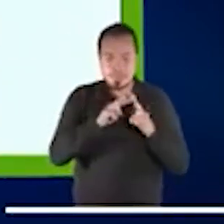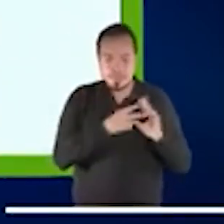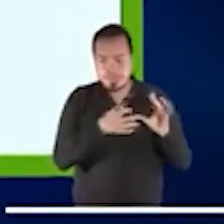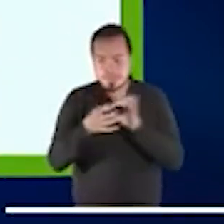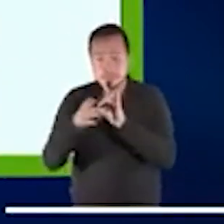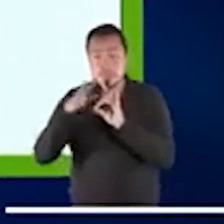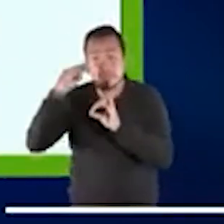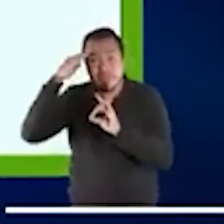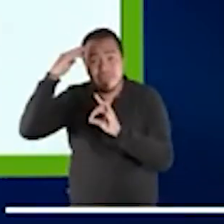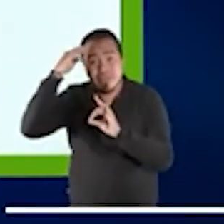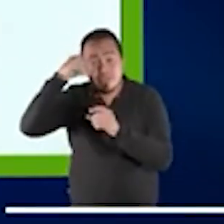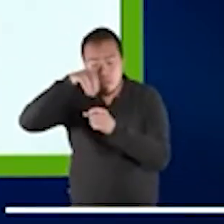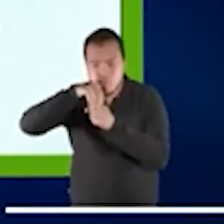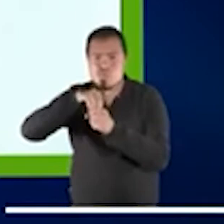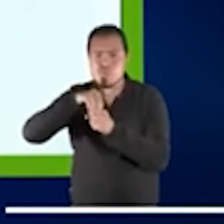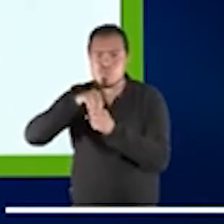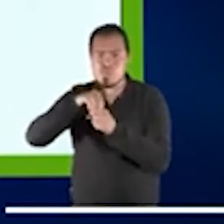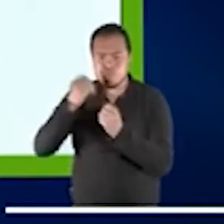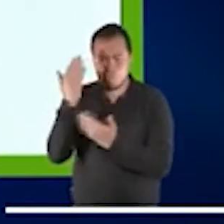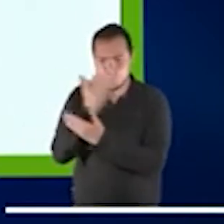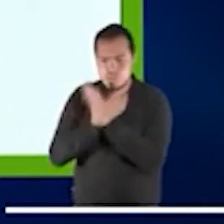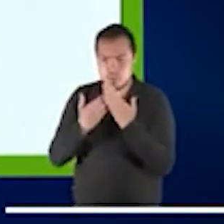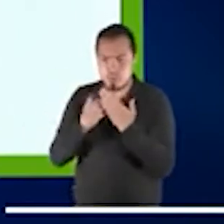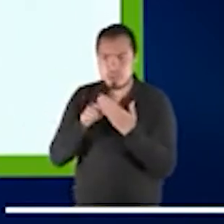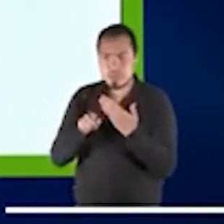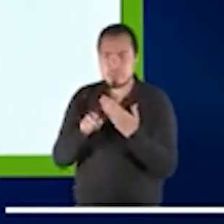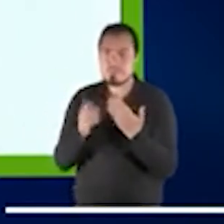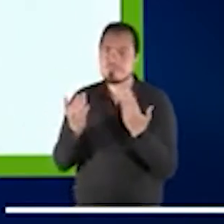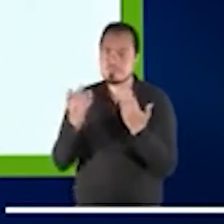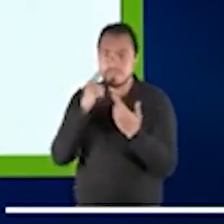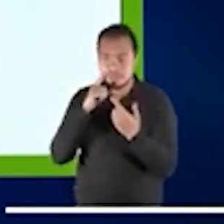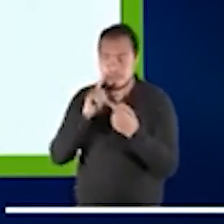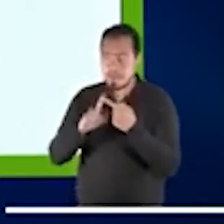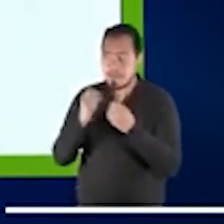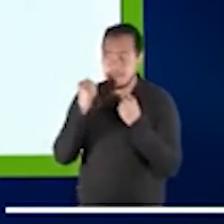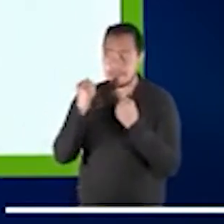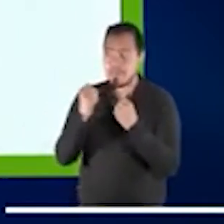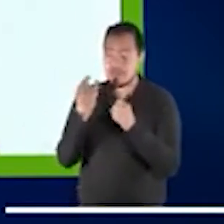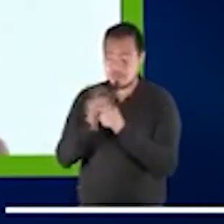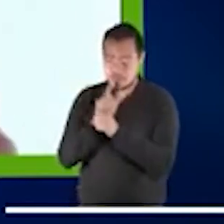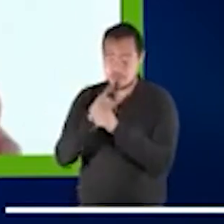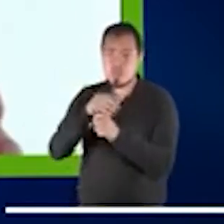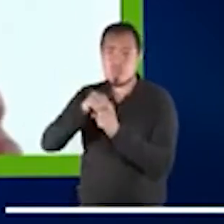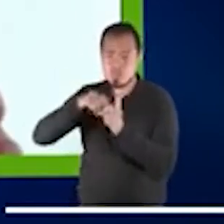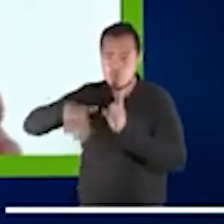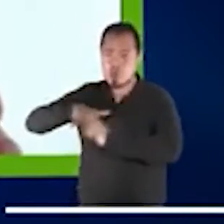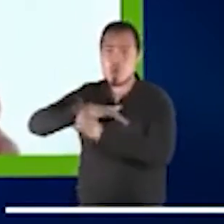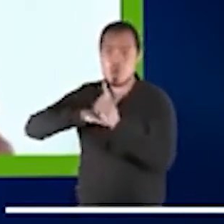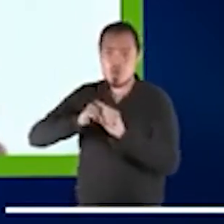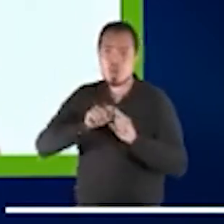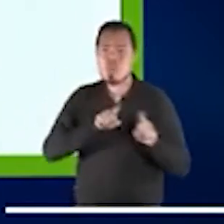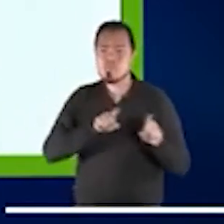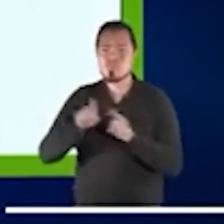un approach to justice que se pueda utilizar en diferentes contextos y en diferentes maneras.